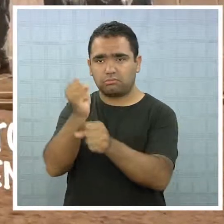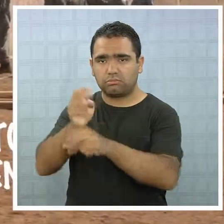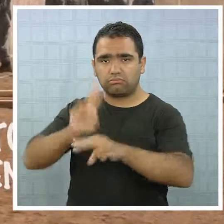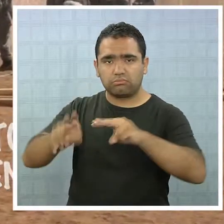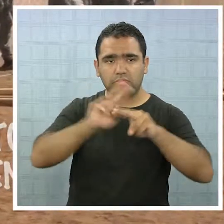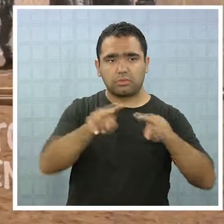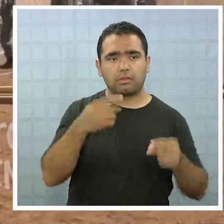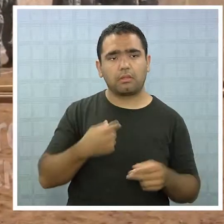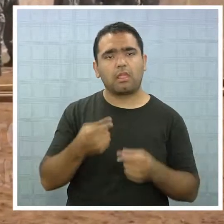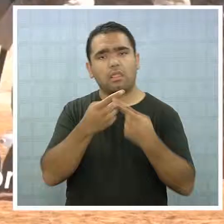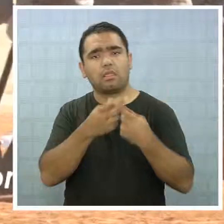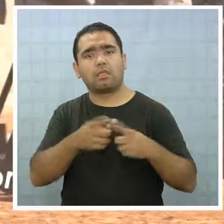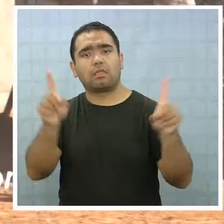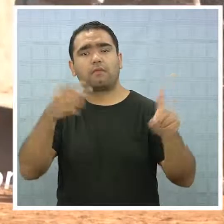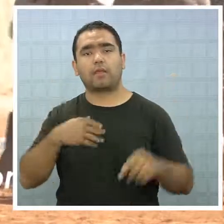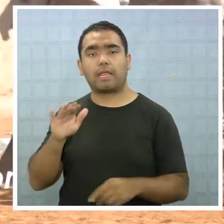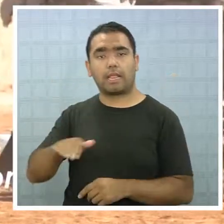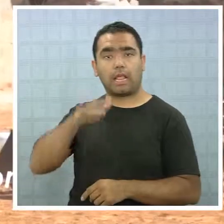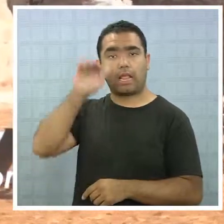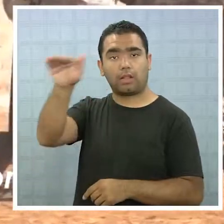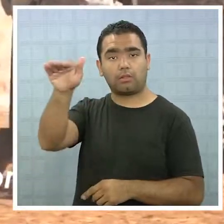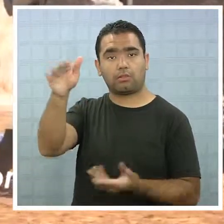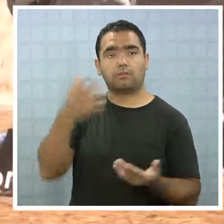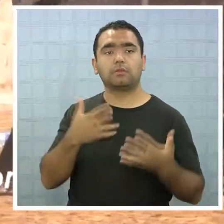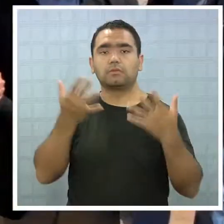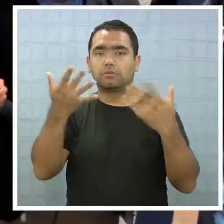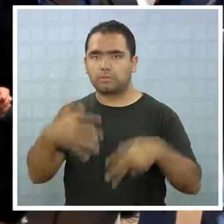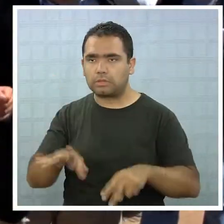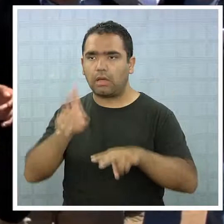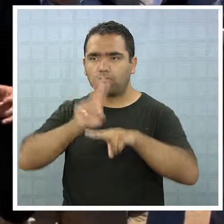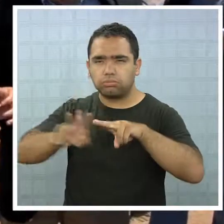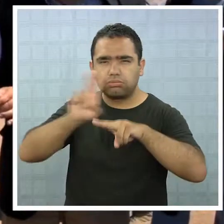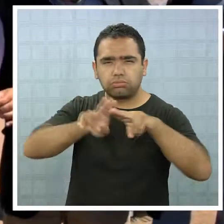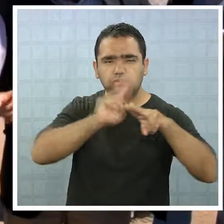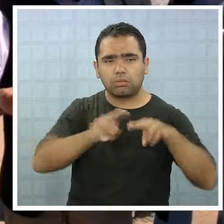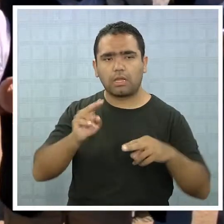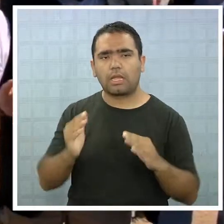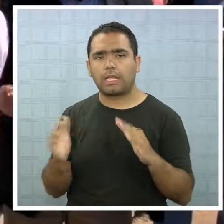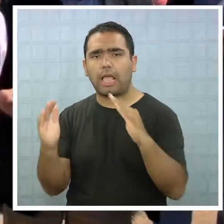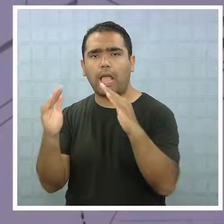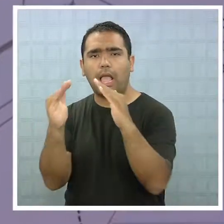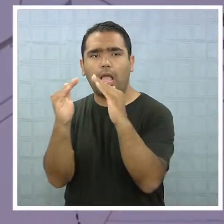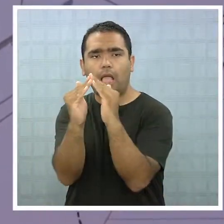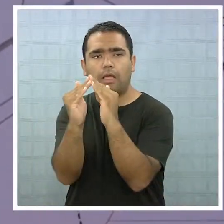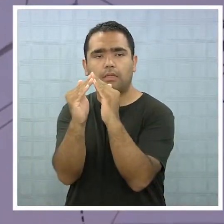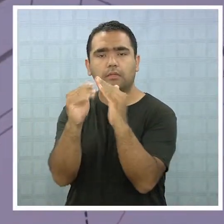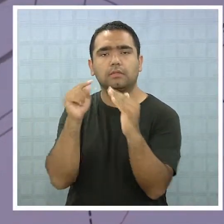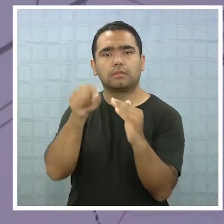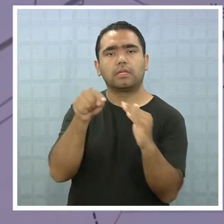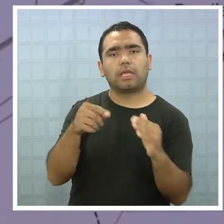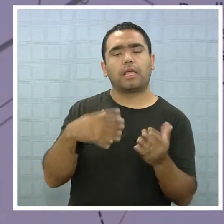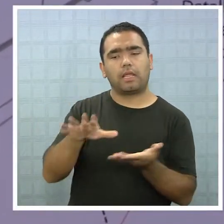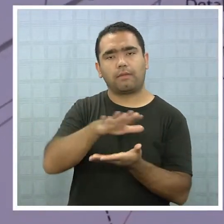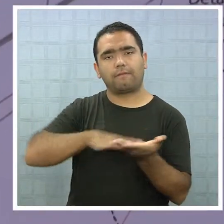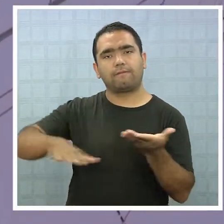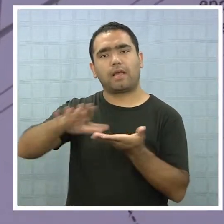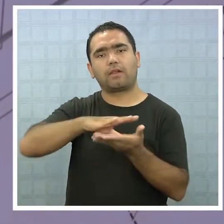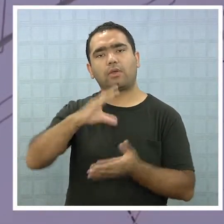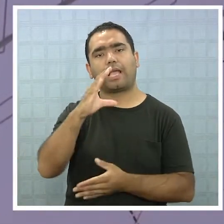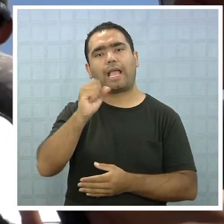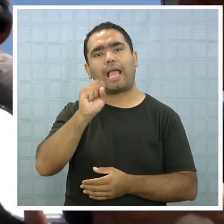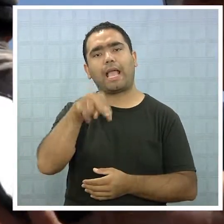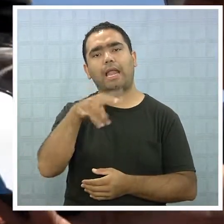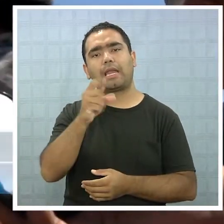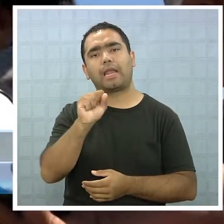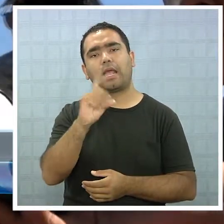caso muy distinto al que viven los afectados de alto auspicio, donde se comenzó la instalación de casas en las canchas del complejo Canadela. Se